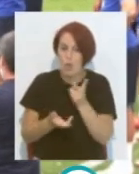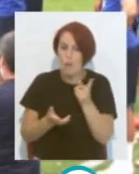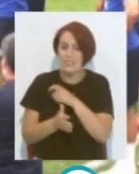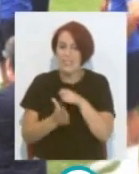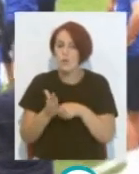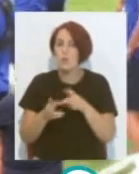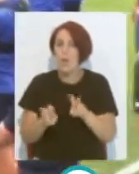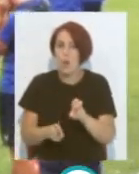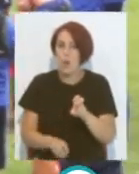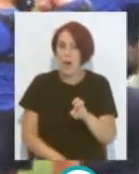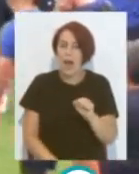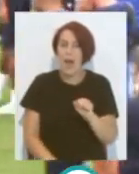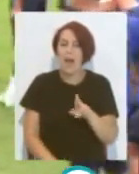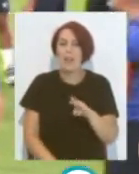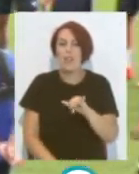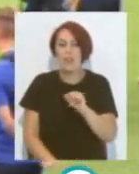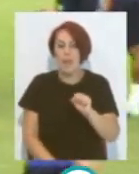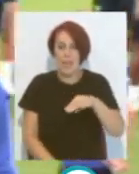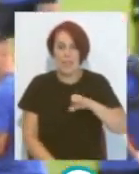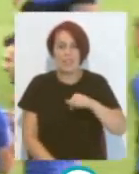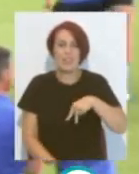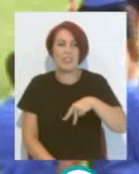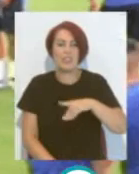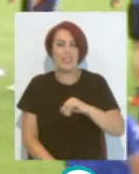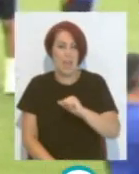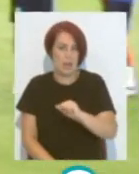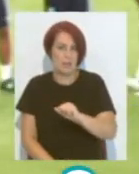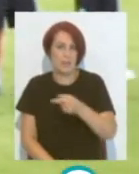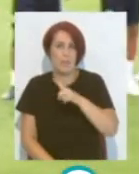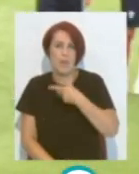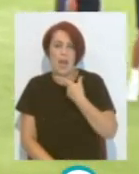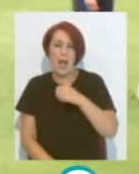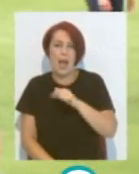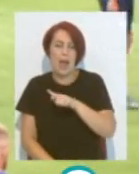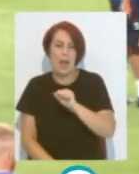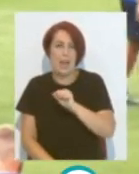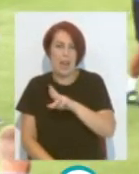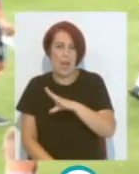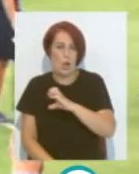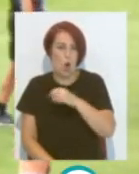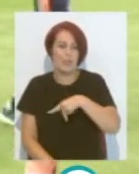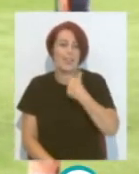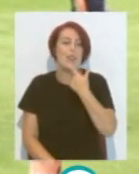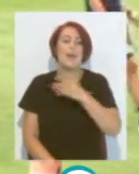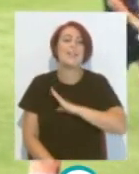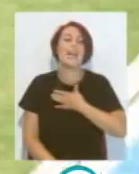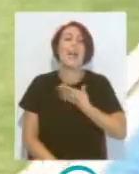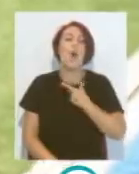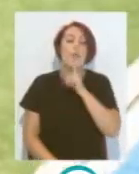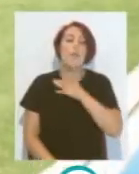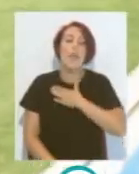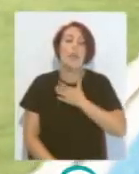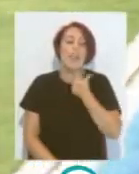Fichajes Arzamendia Y Tomás Alarcón Y dijo Fali Que cumple año mañana Entonces todo el mundo Empezó a decir Que invitara